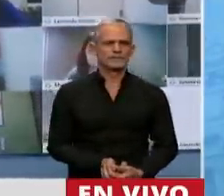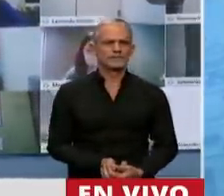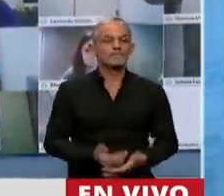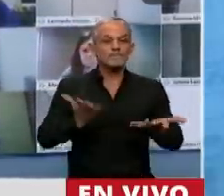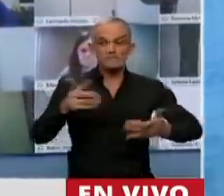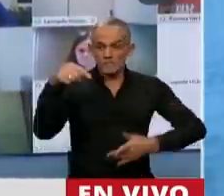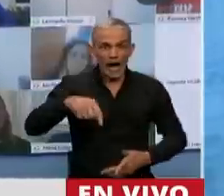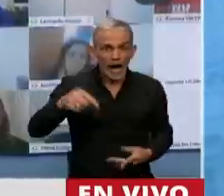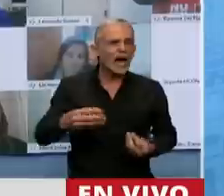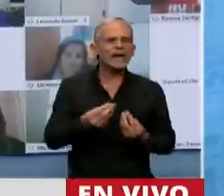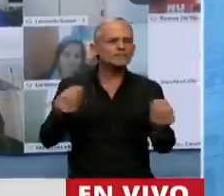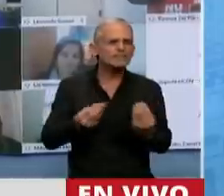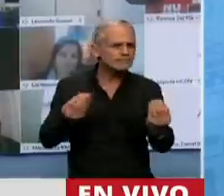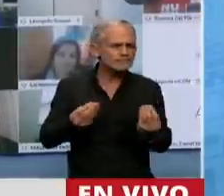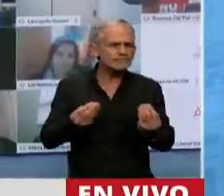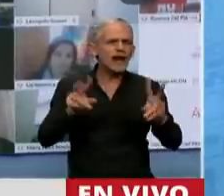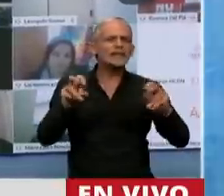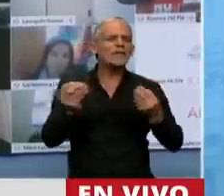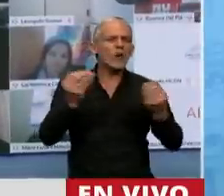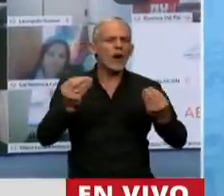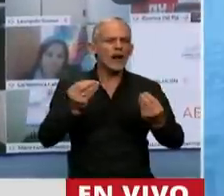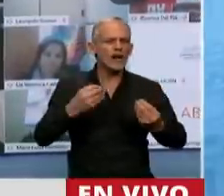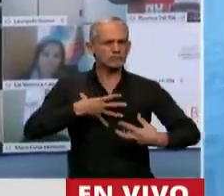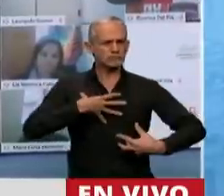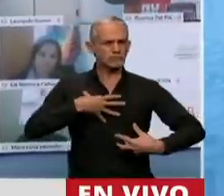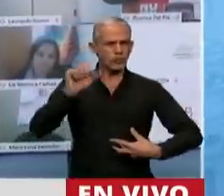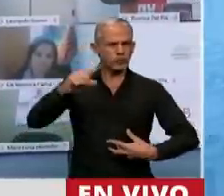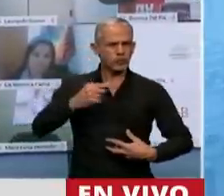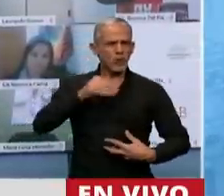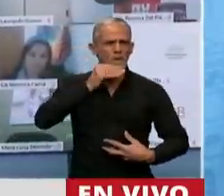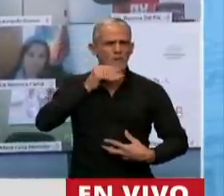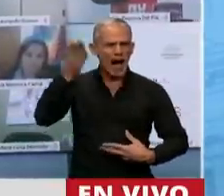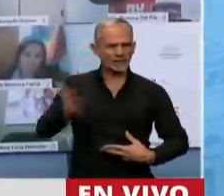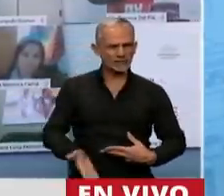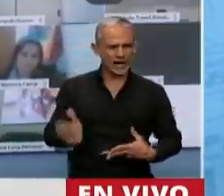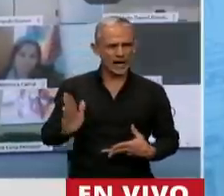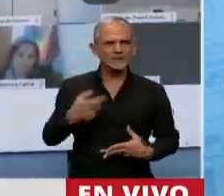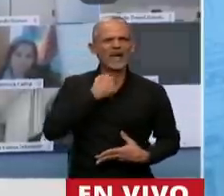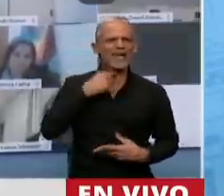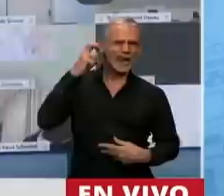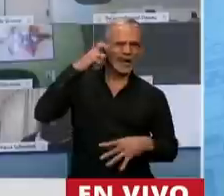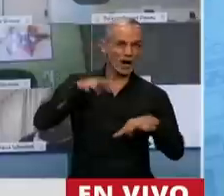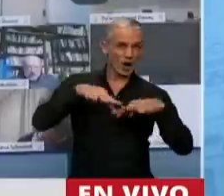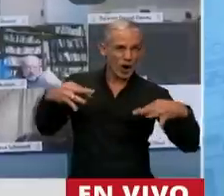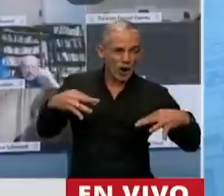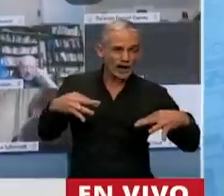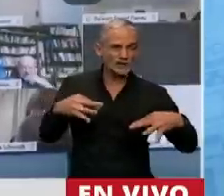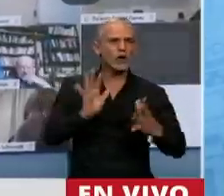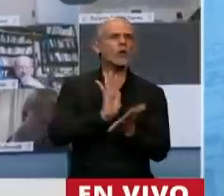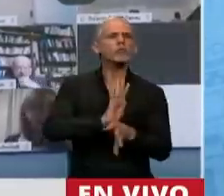Acá lo que está en juego es la actitud del señor Massa, que quiere poner a esta Cámara a